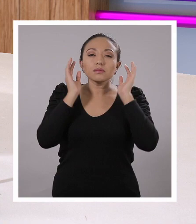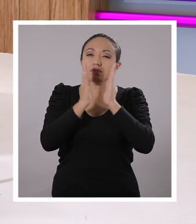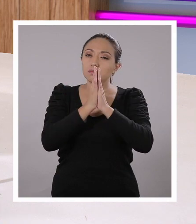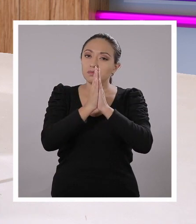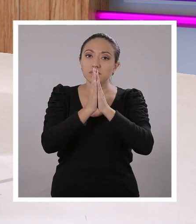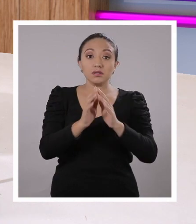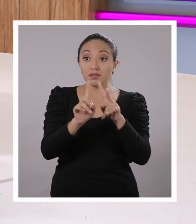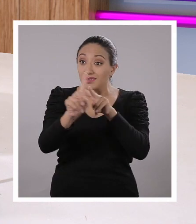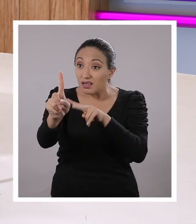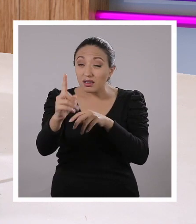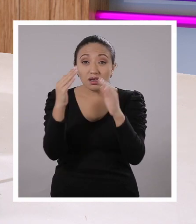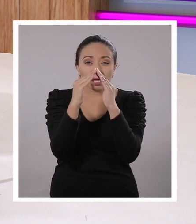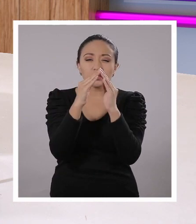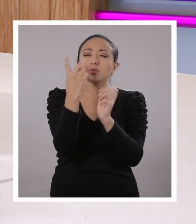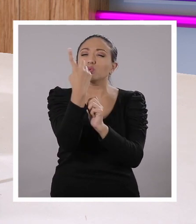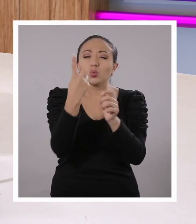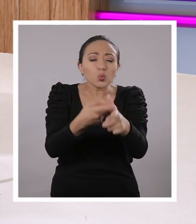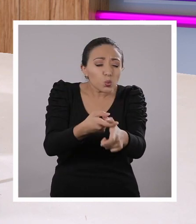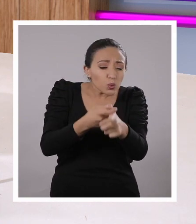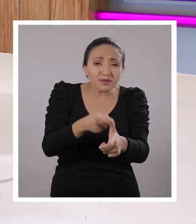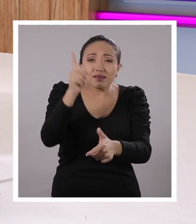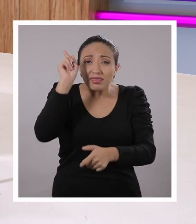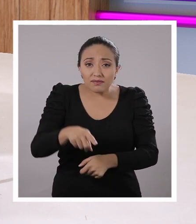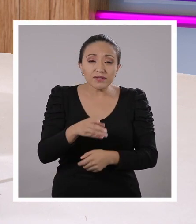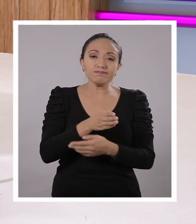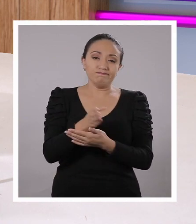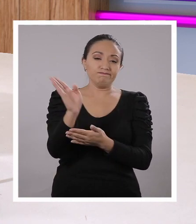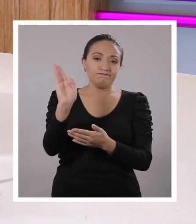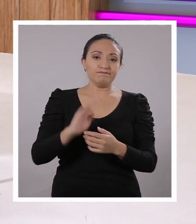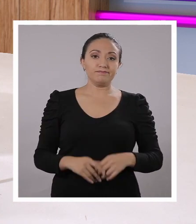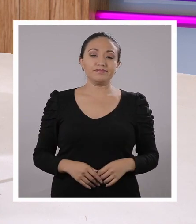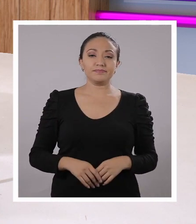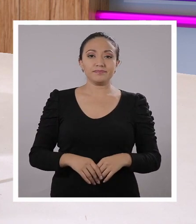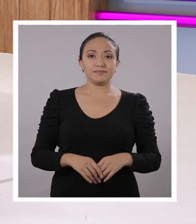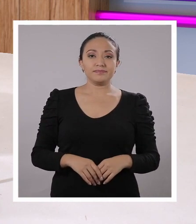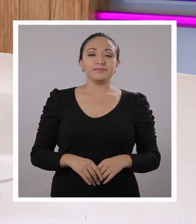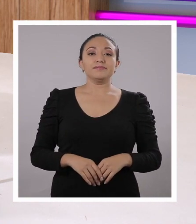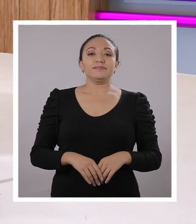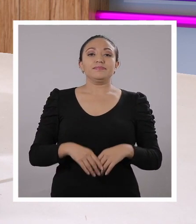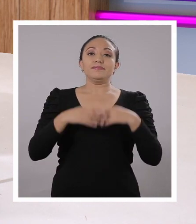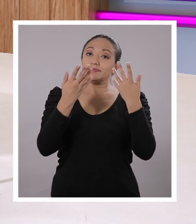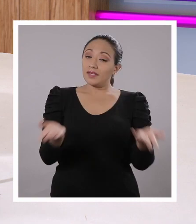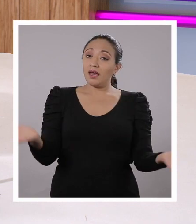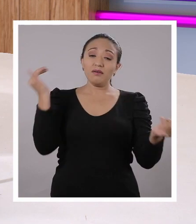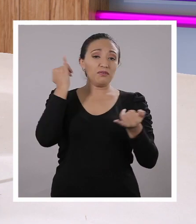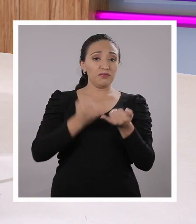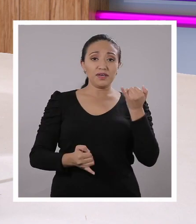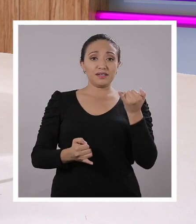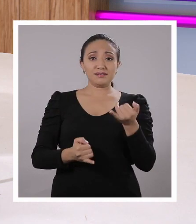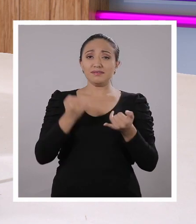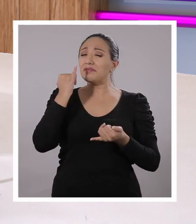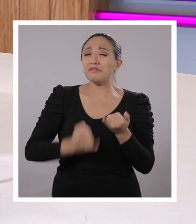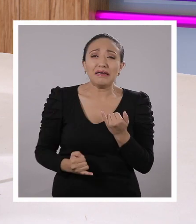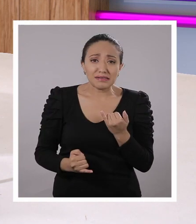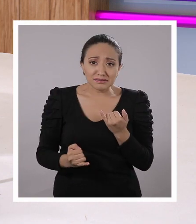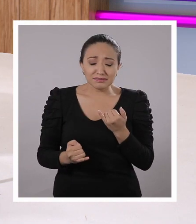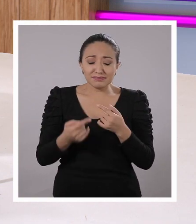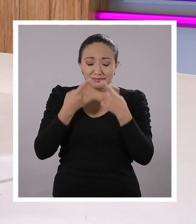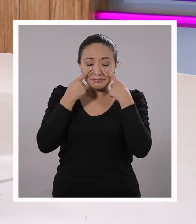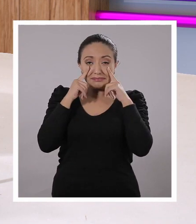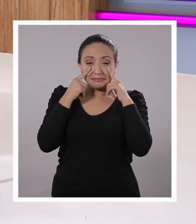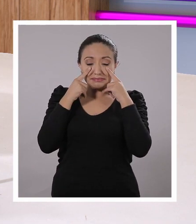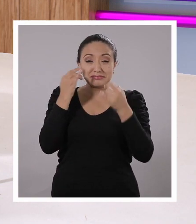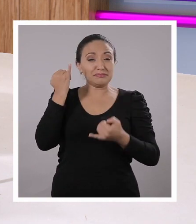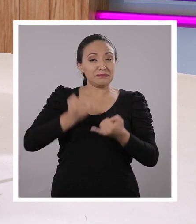y salgan de su casa cuando sea estrictamente necesario. Y con eso es el fin. ¡Es el fin!